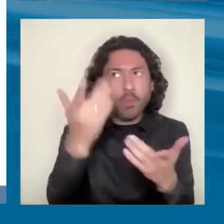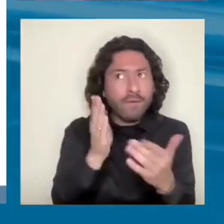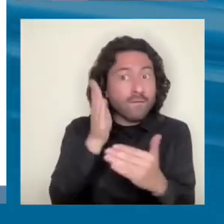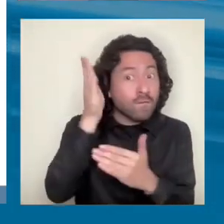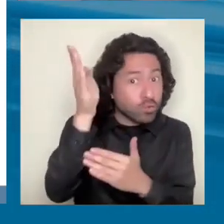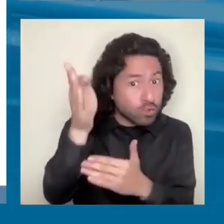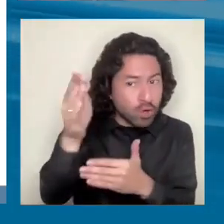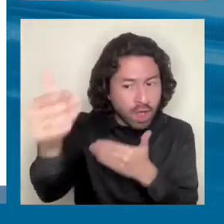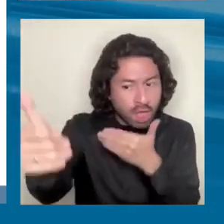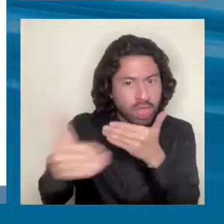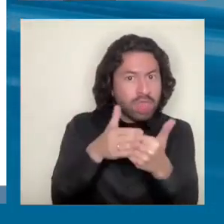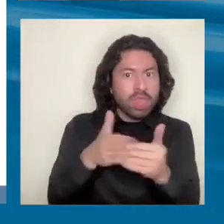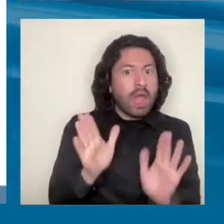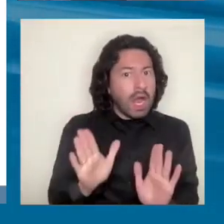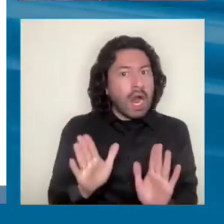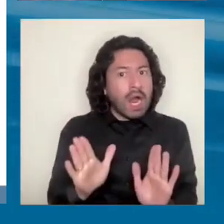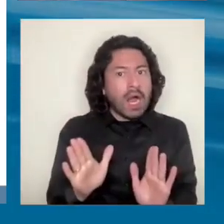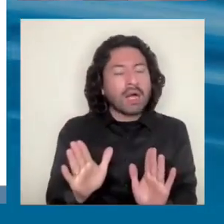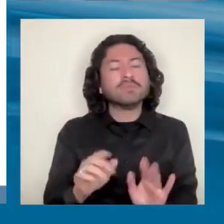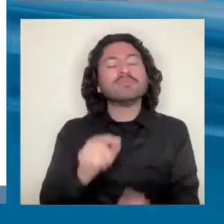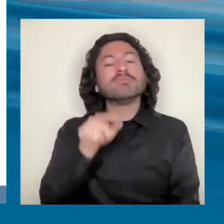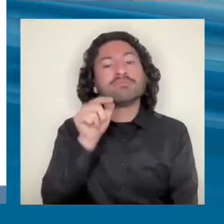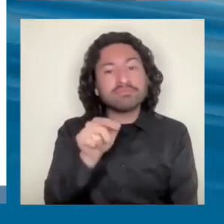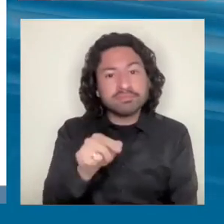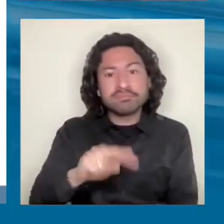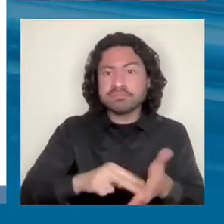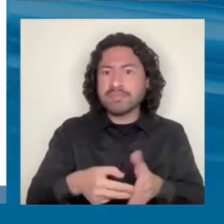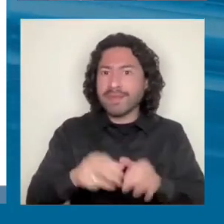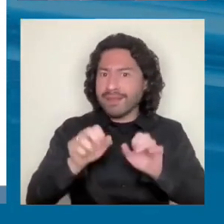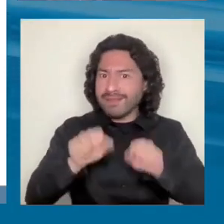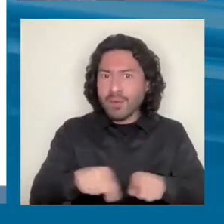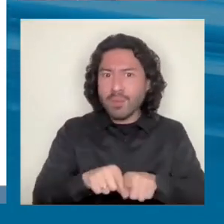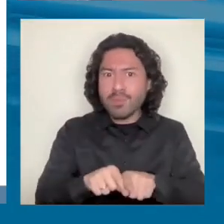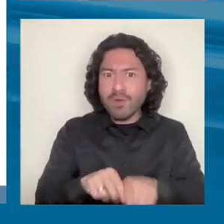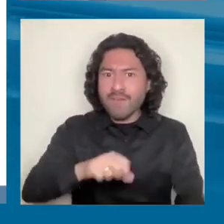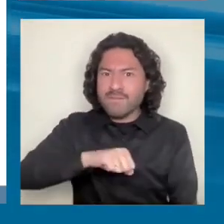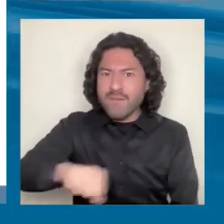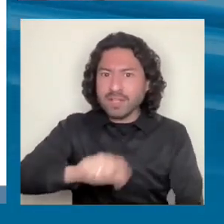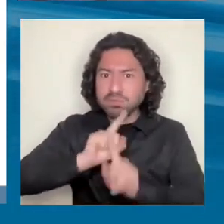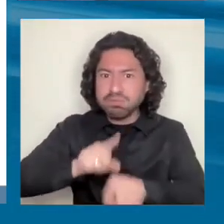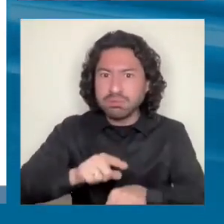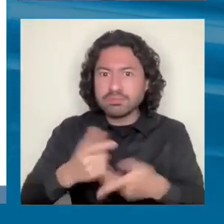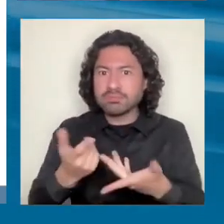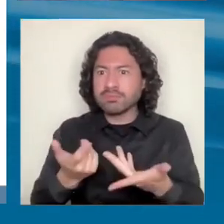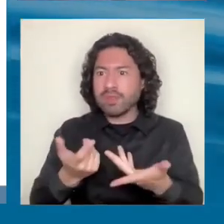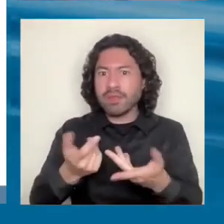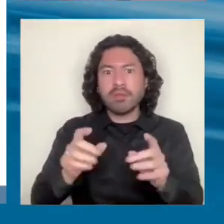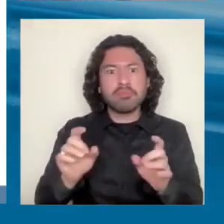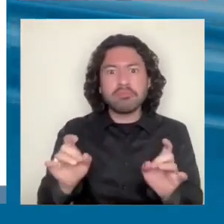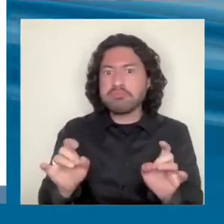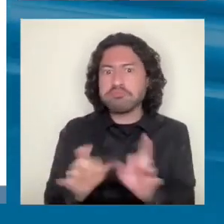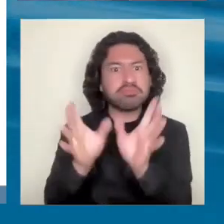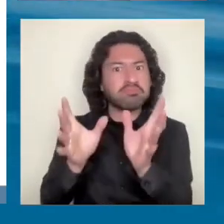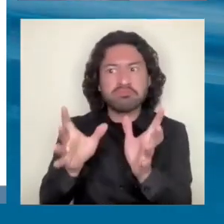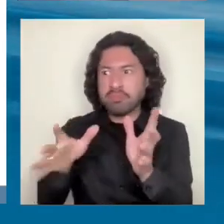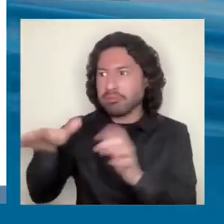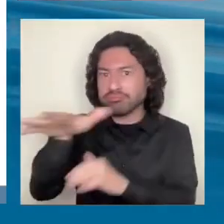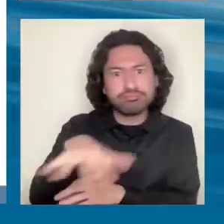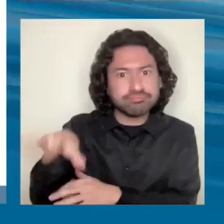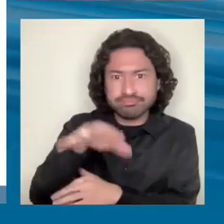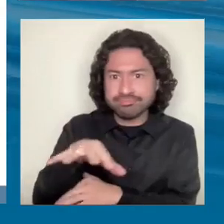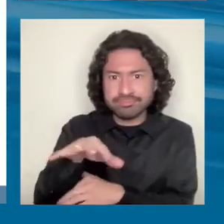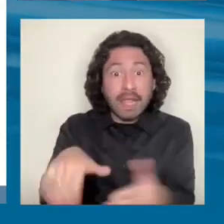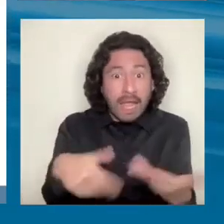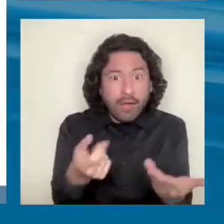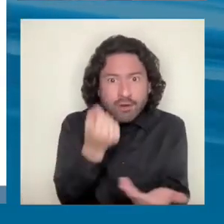y lo cual lleva a la capacidad de tener respuestas ágilas y efectivas ante eventos inesperados. Eso se entiende muy bien ahora